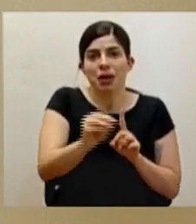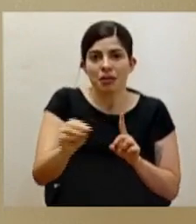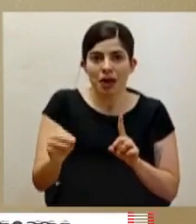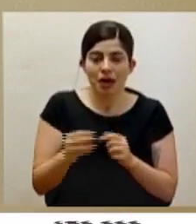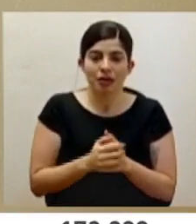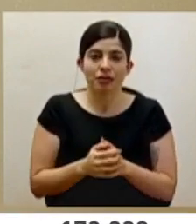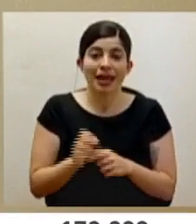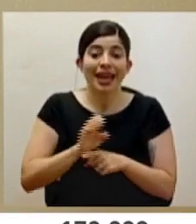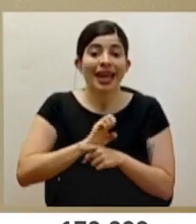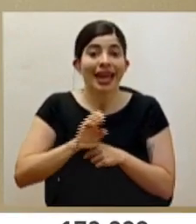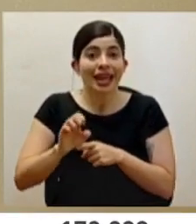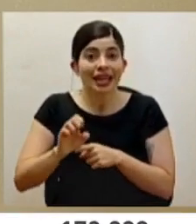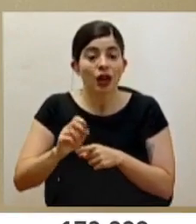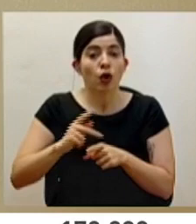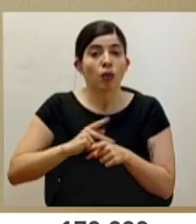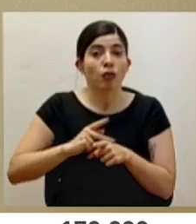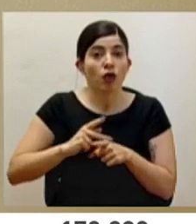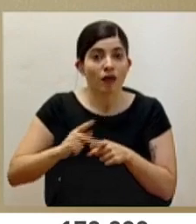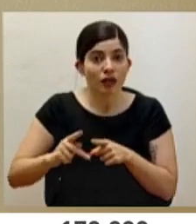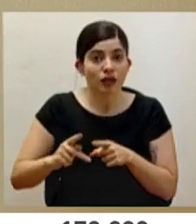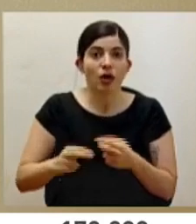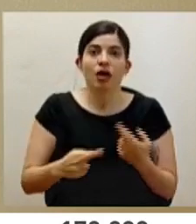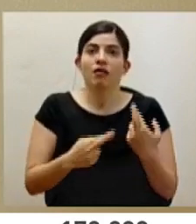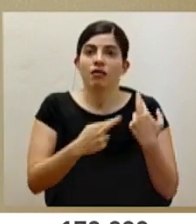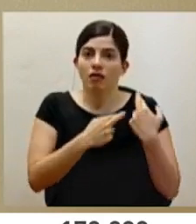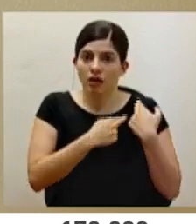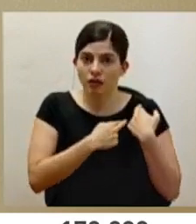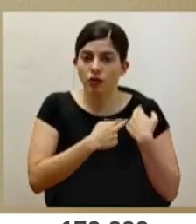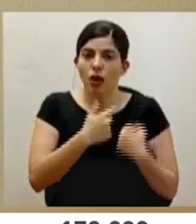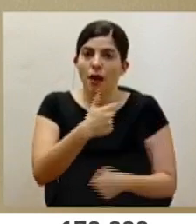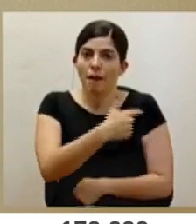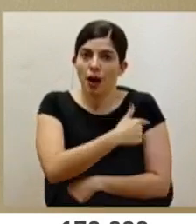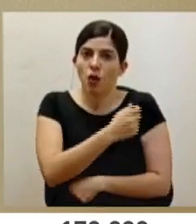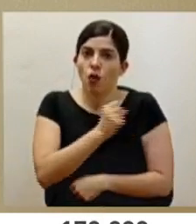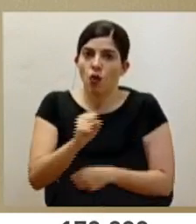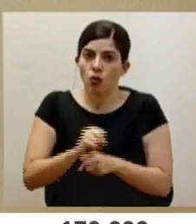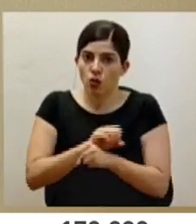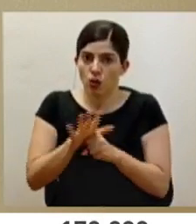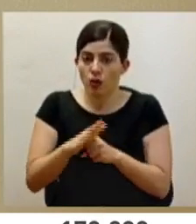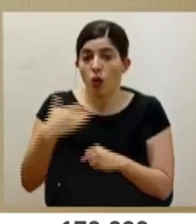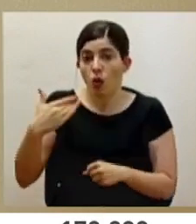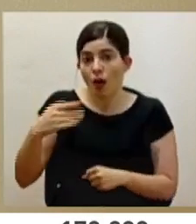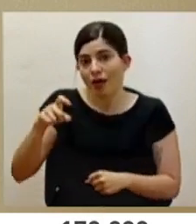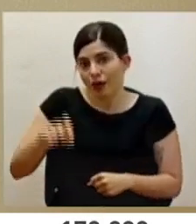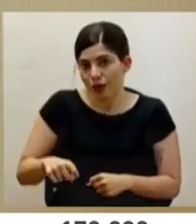ético, profesional, el hecho de vacunarnos contra el COVID-19 cuando así corresponda.